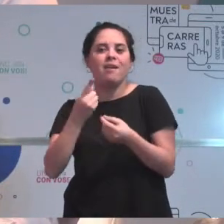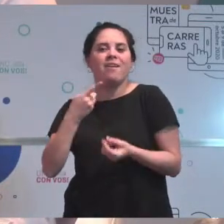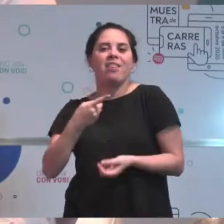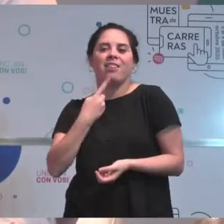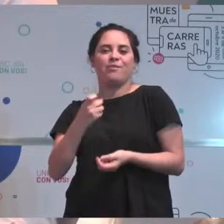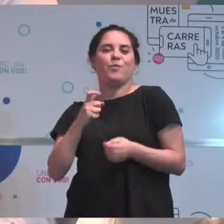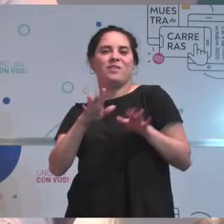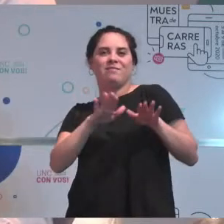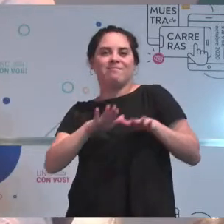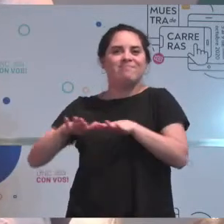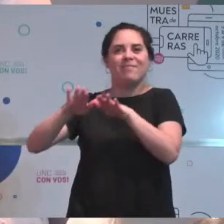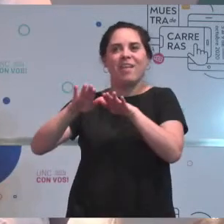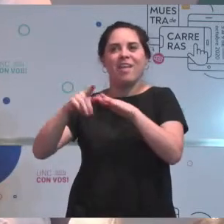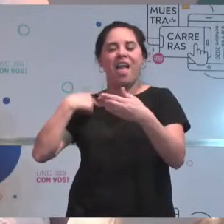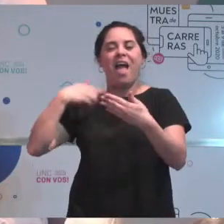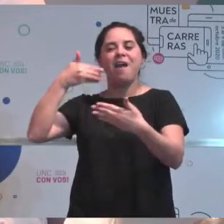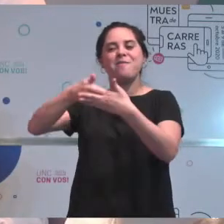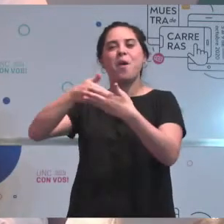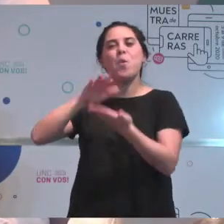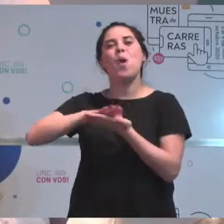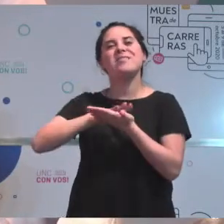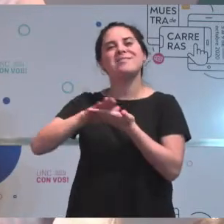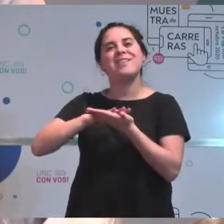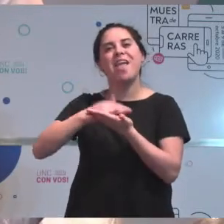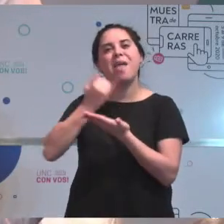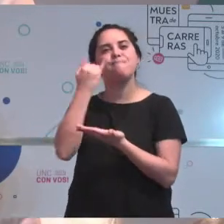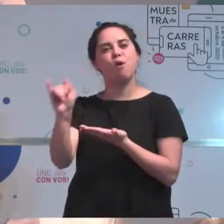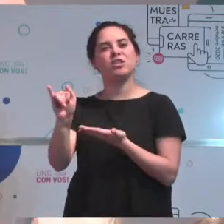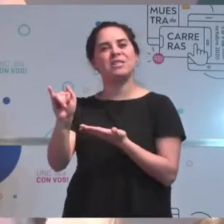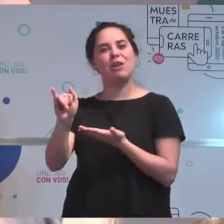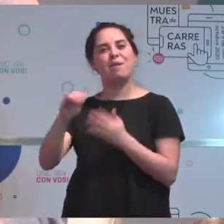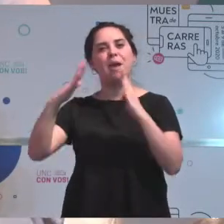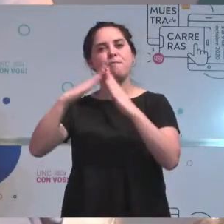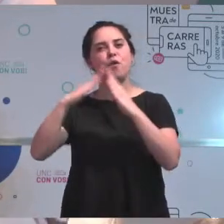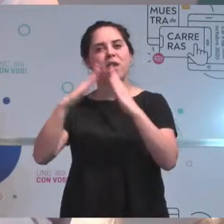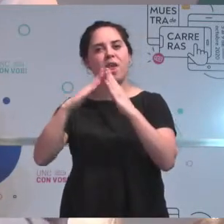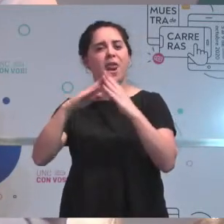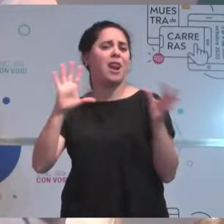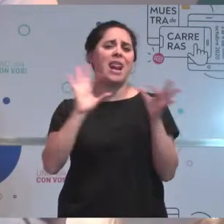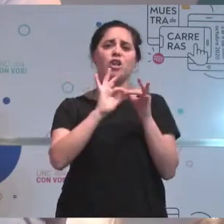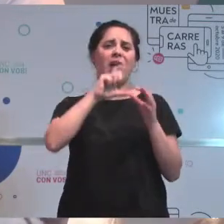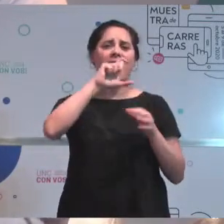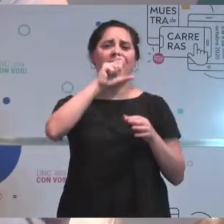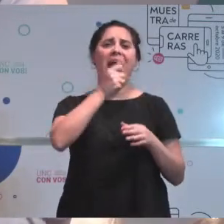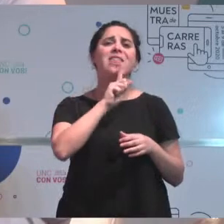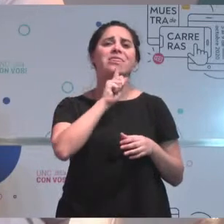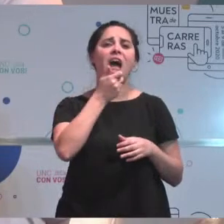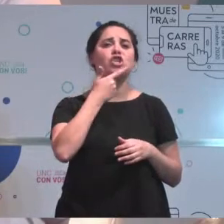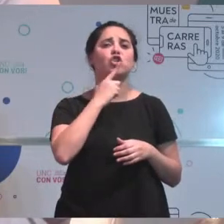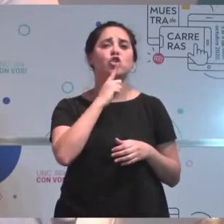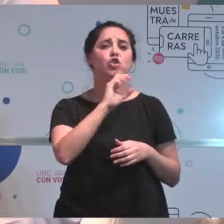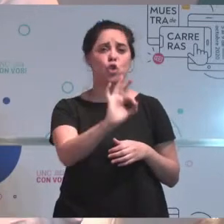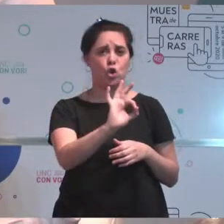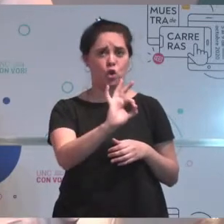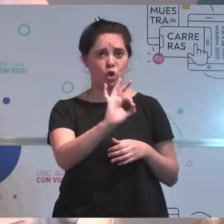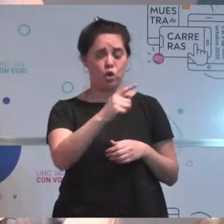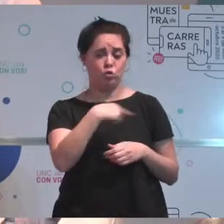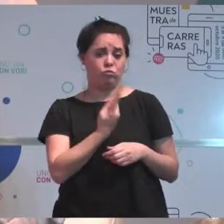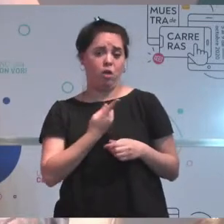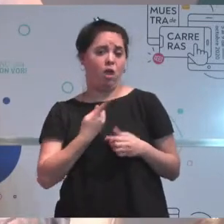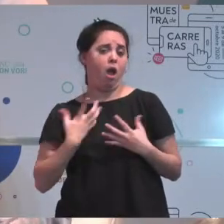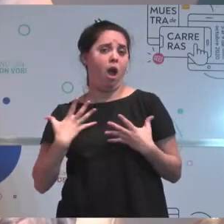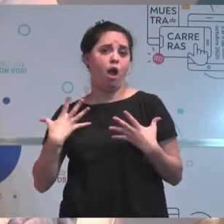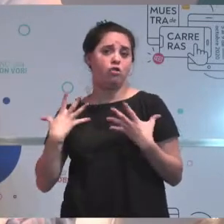en la base impositiva inmobiliaria, que está relacionada con catastro y le hacemos un soporte. Implica no